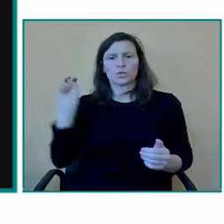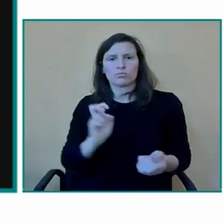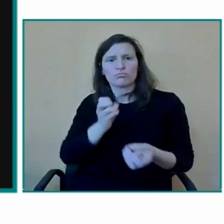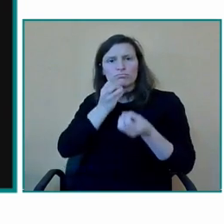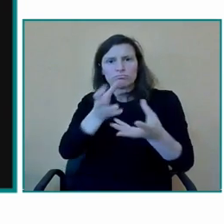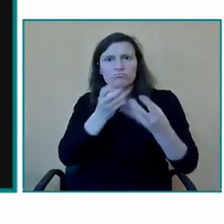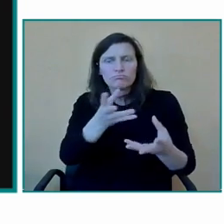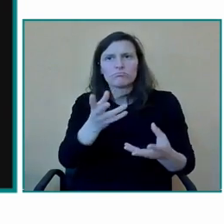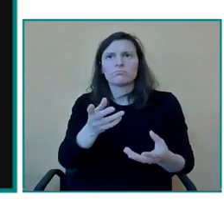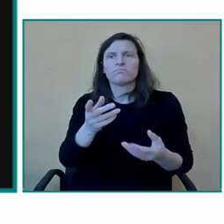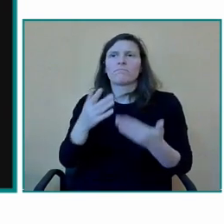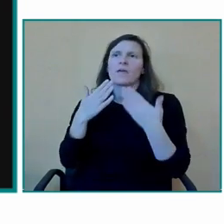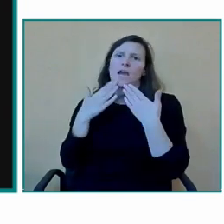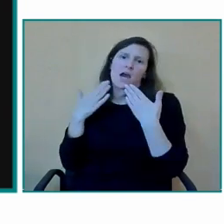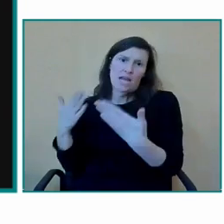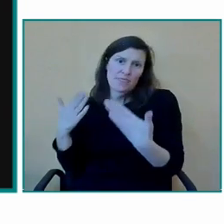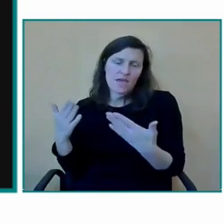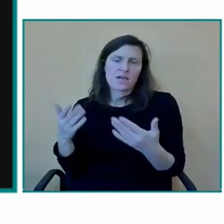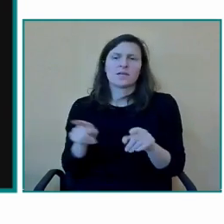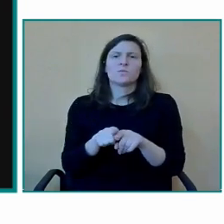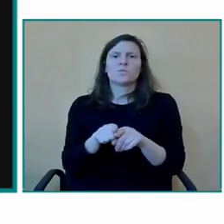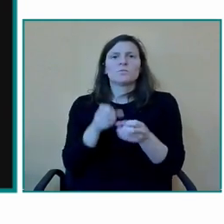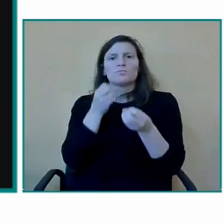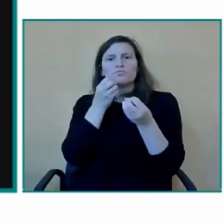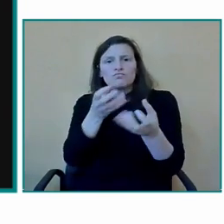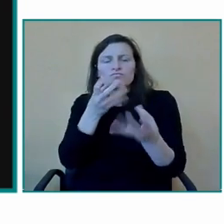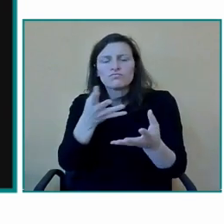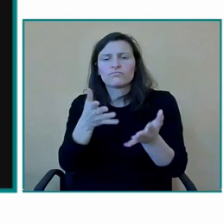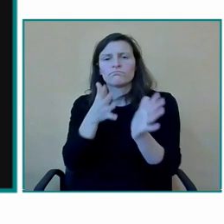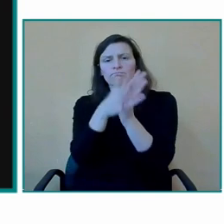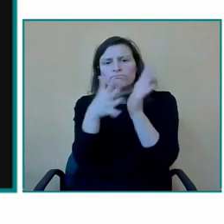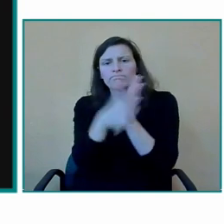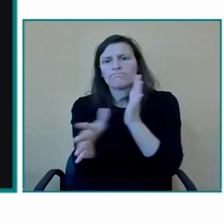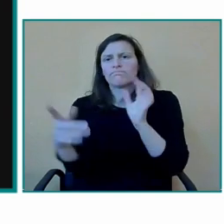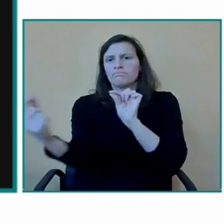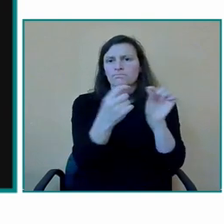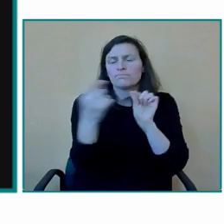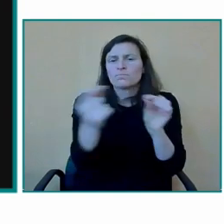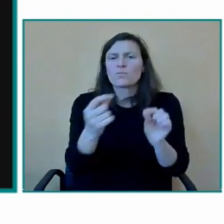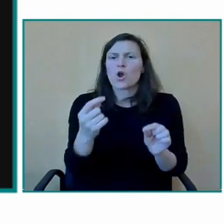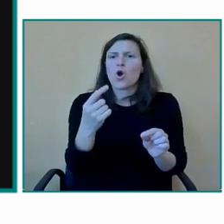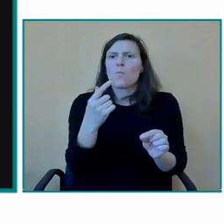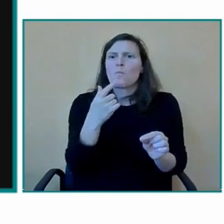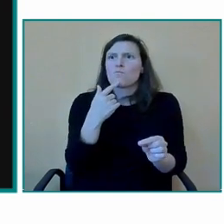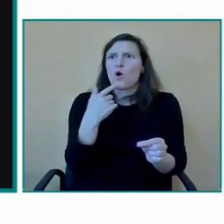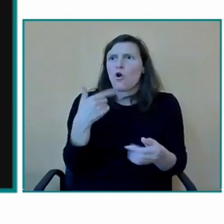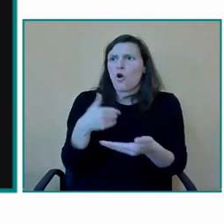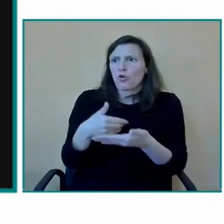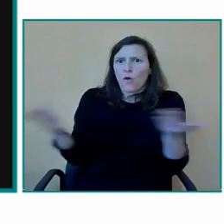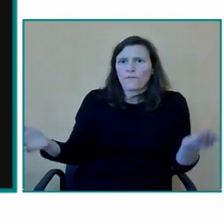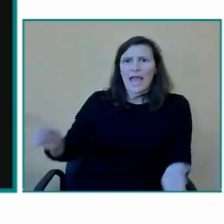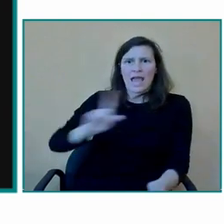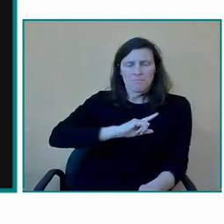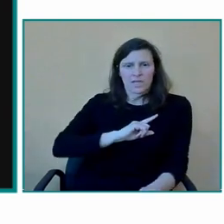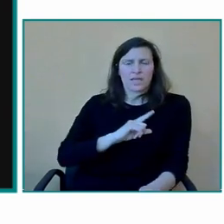aquí en esta charla coloquio por la oportunidad de creer en mí recién llegado en